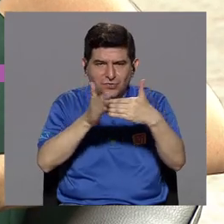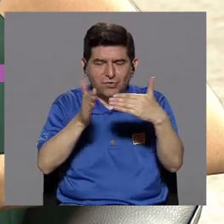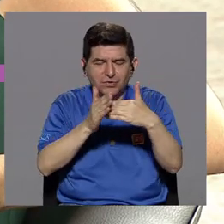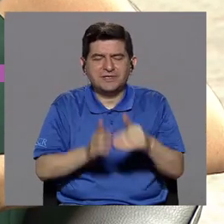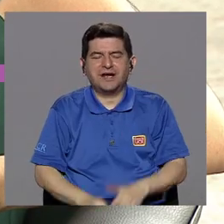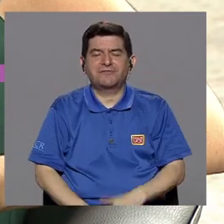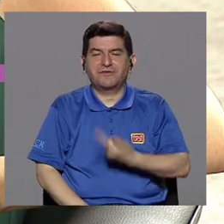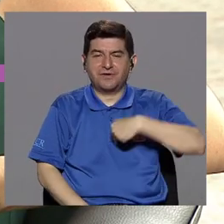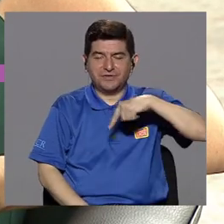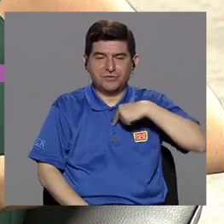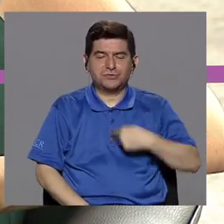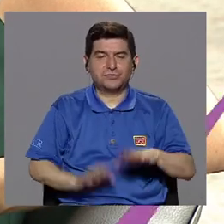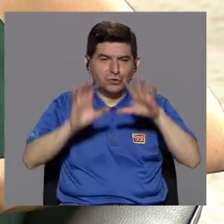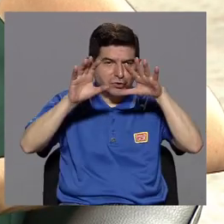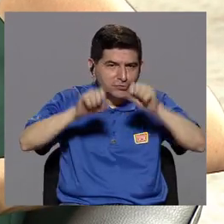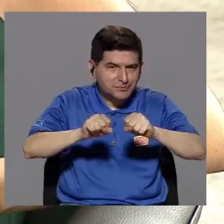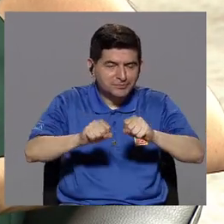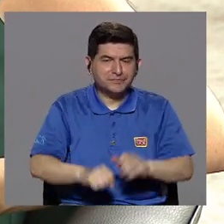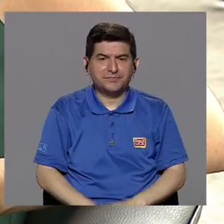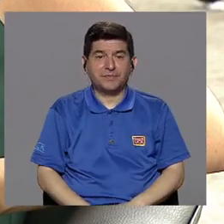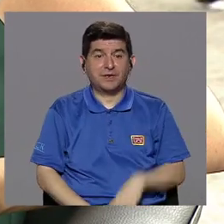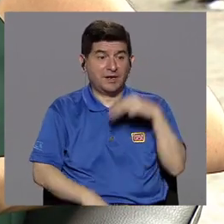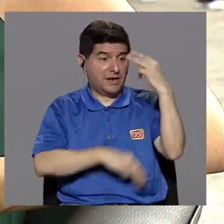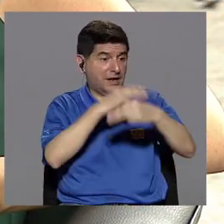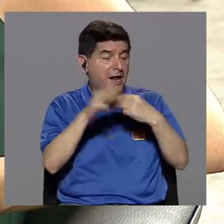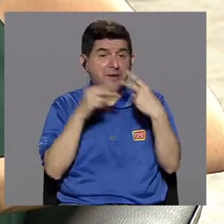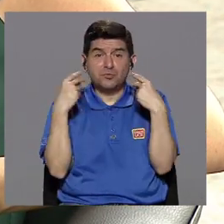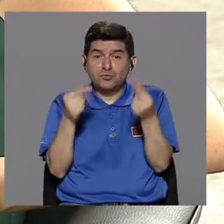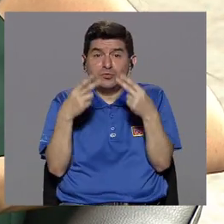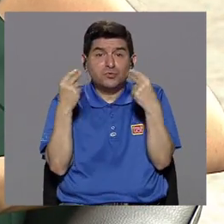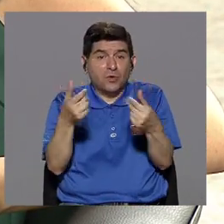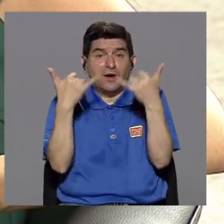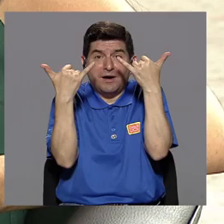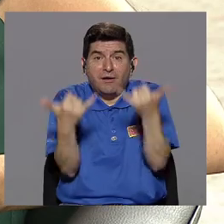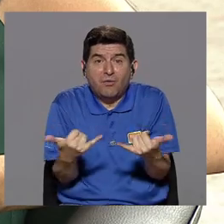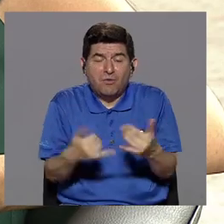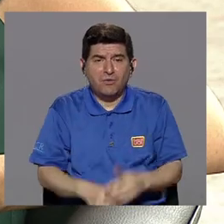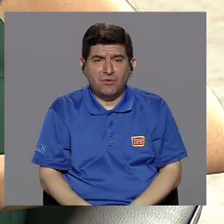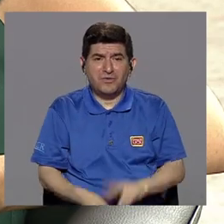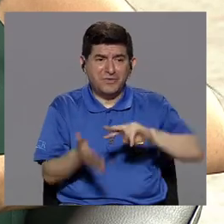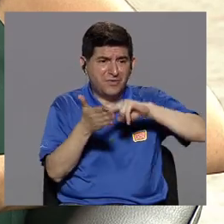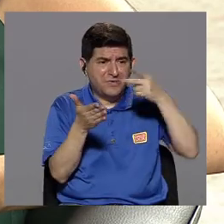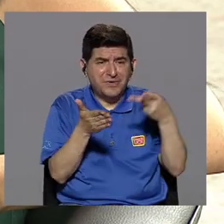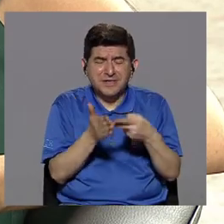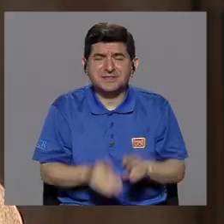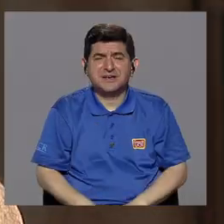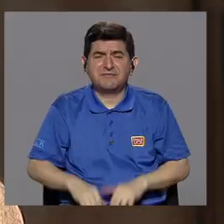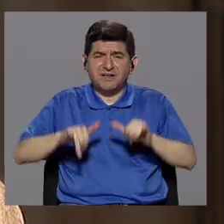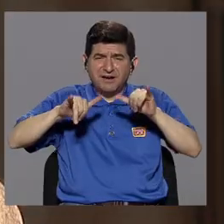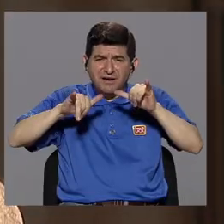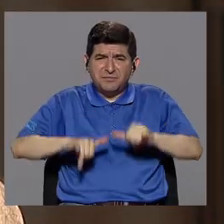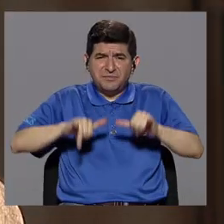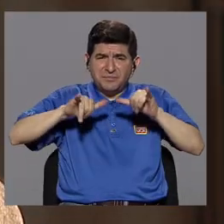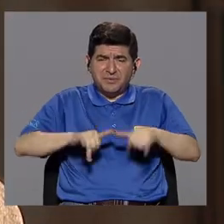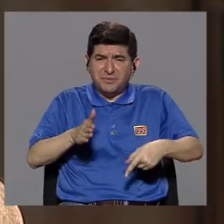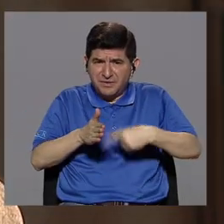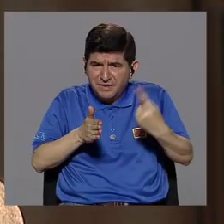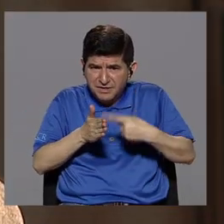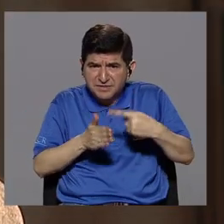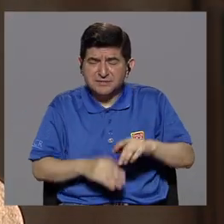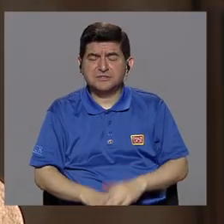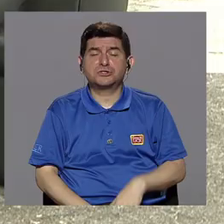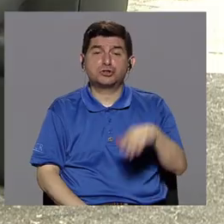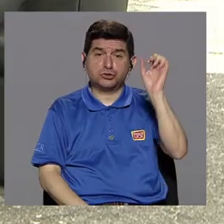Parece que este mundo que nos lleva rapidísimo, ¿verdad? Involucra mucho el sedentarismo, ¿verdad? Sí. ¿Cómo